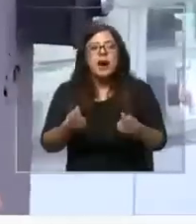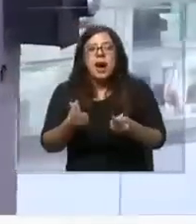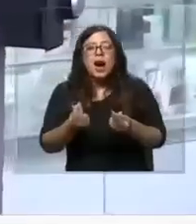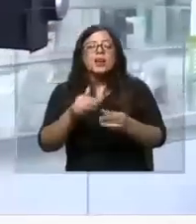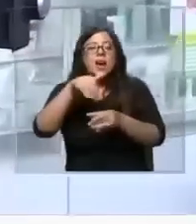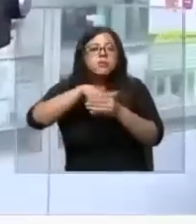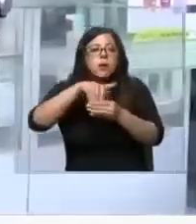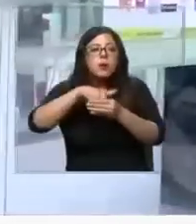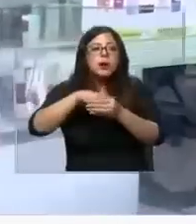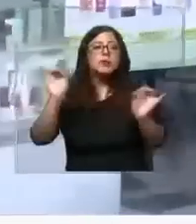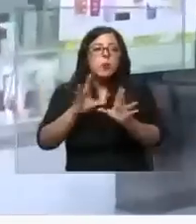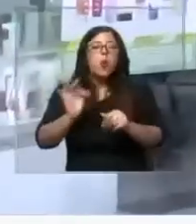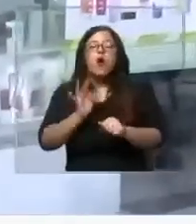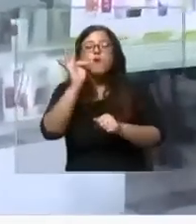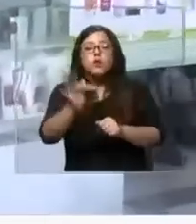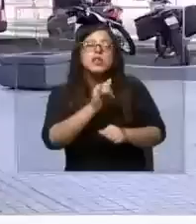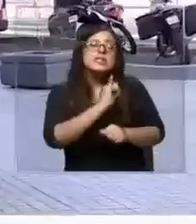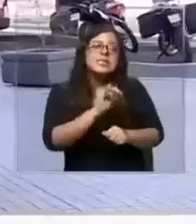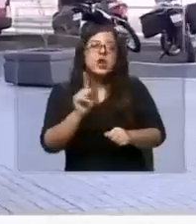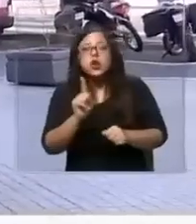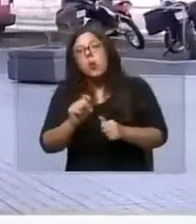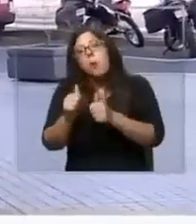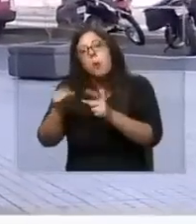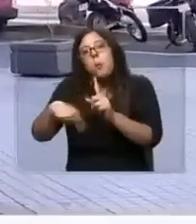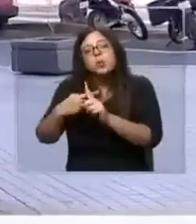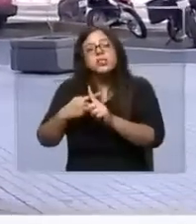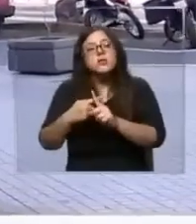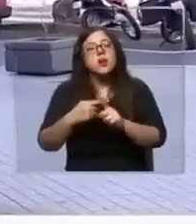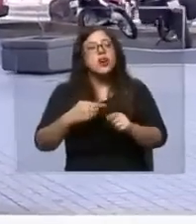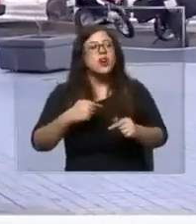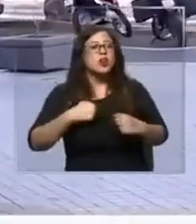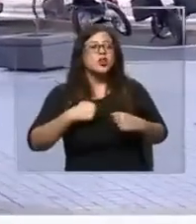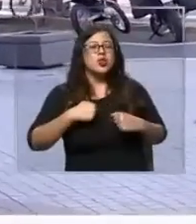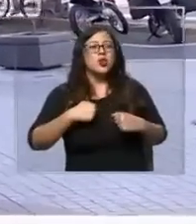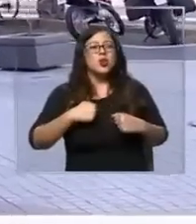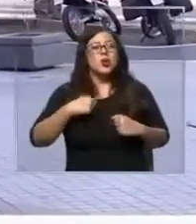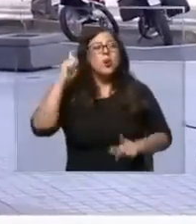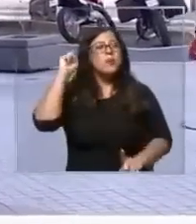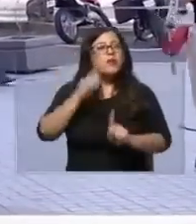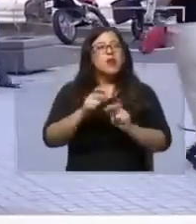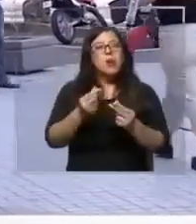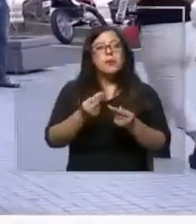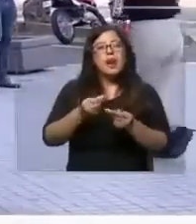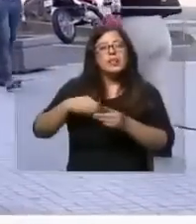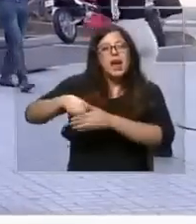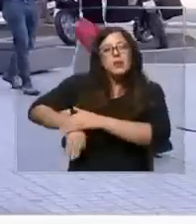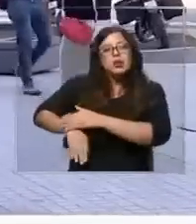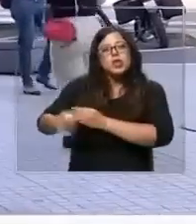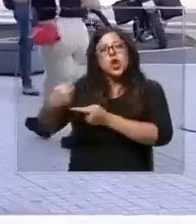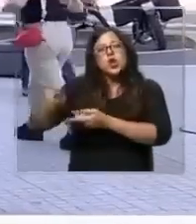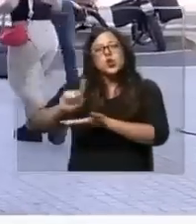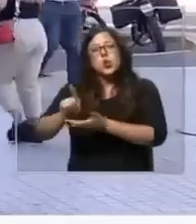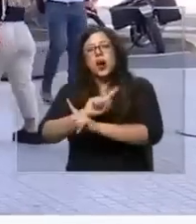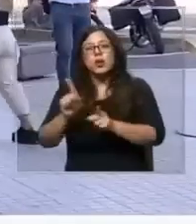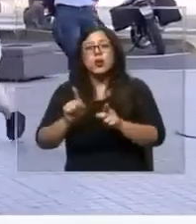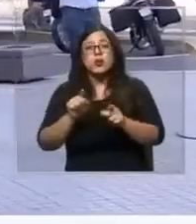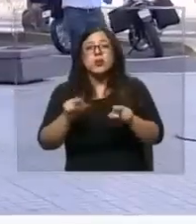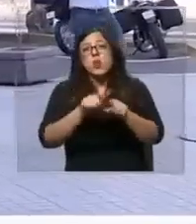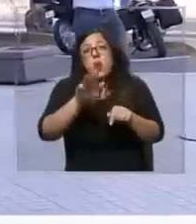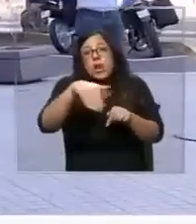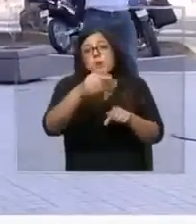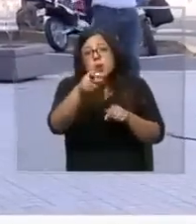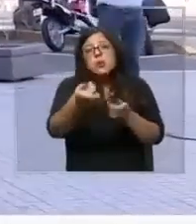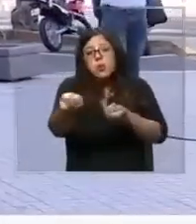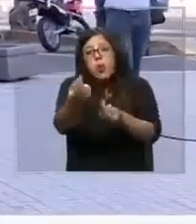invirtiéndose para ver si a futuro nos conviene o no nos conviene. La verdad que prefiero tener mi plata en el bolsillo que en otra parte. Igual lo hubiese tenido que devolver después.